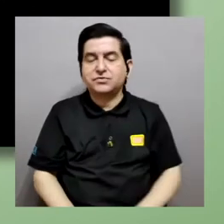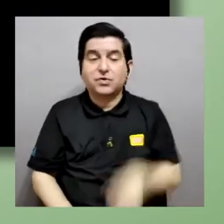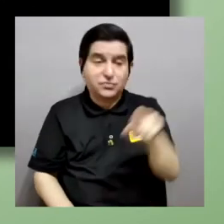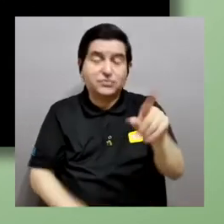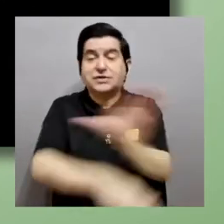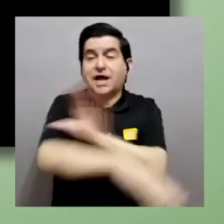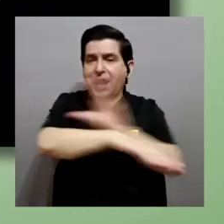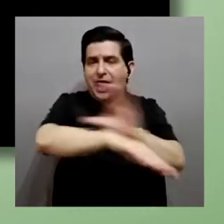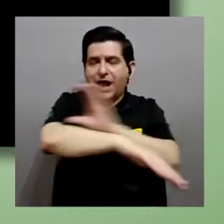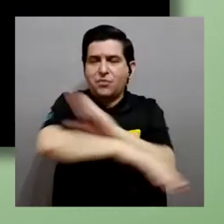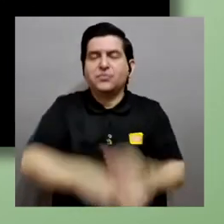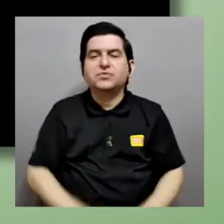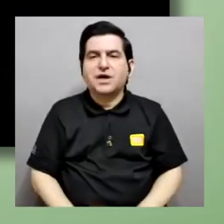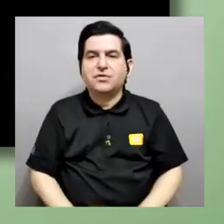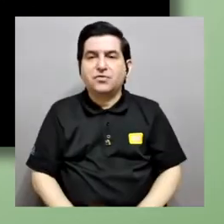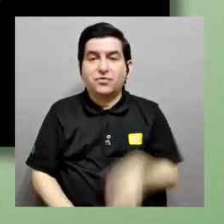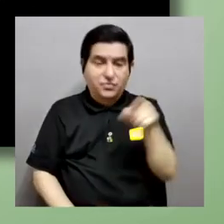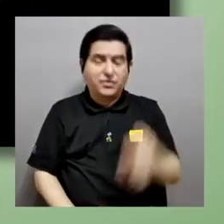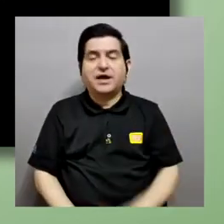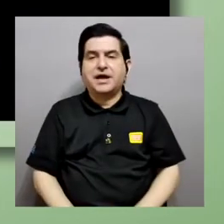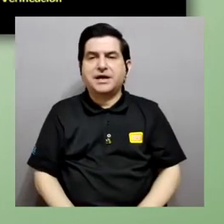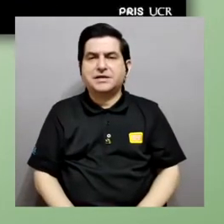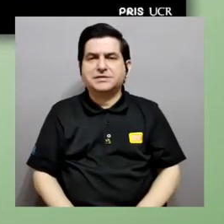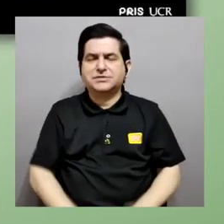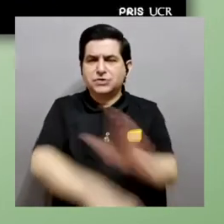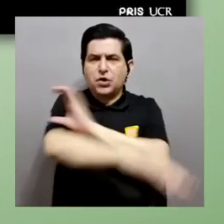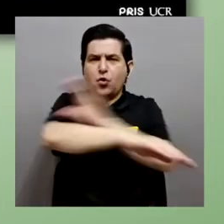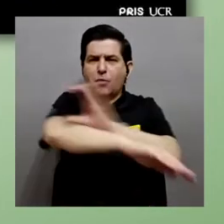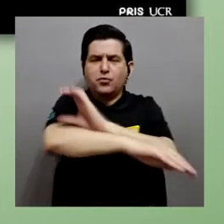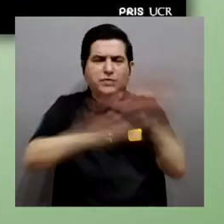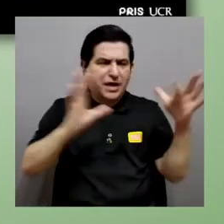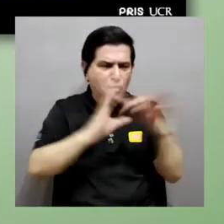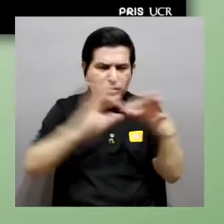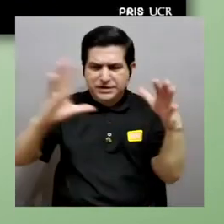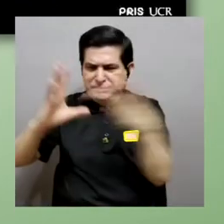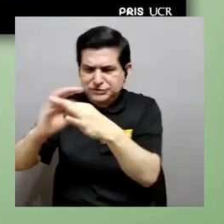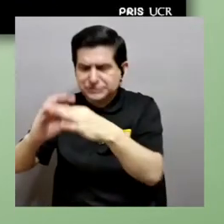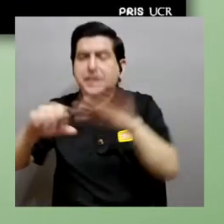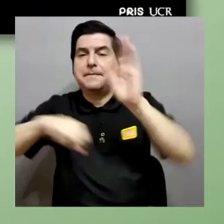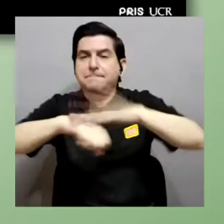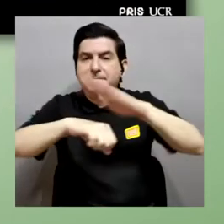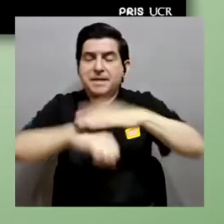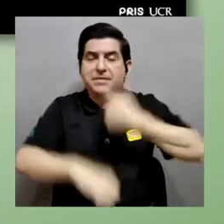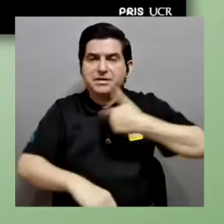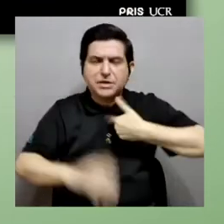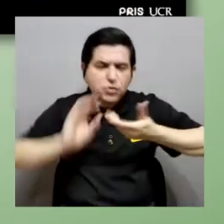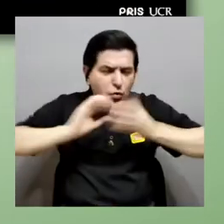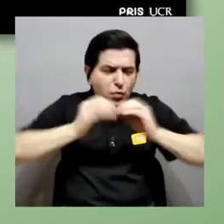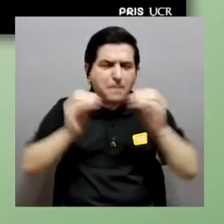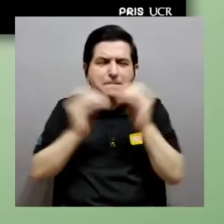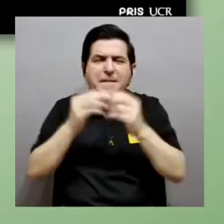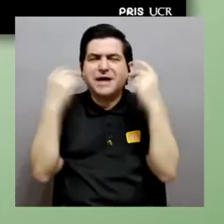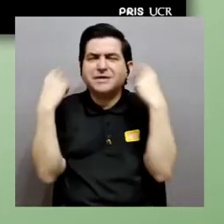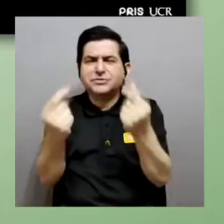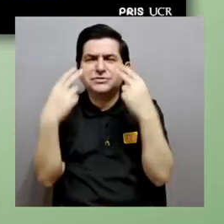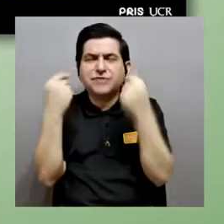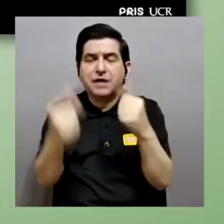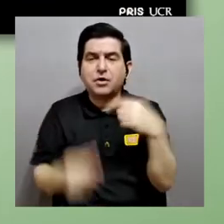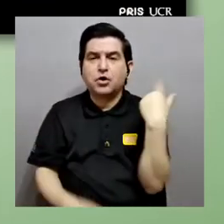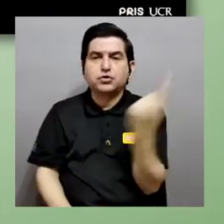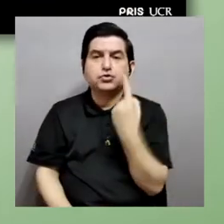clústeres, ¿verdad? Que son computadoras interconectadas, que me permite hacer cálculos muchísimo más rápido que una sola computadora.